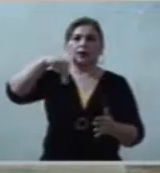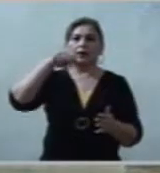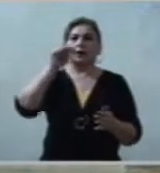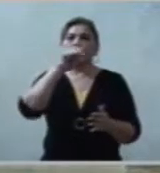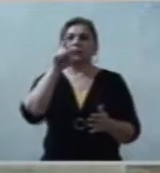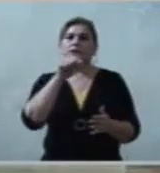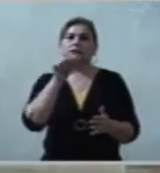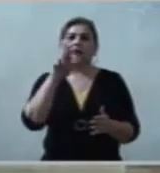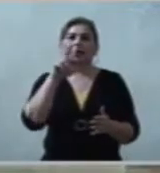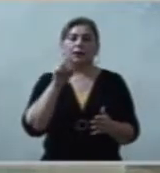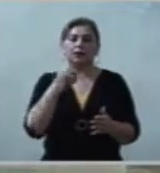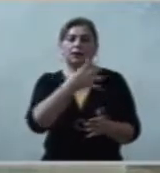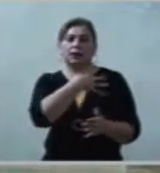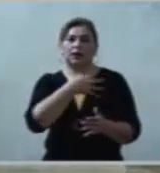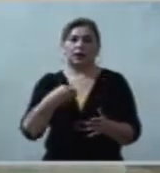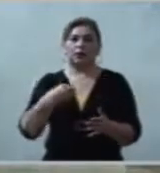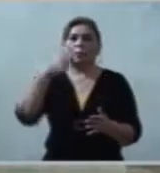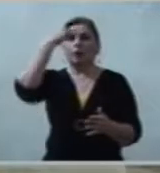Hijo de Dios vivo.